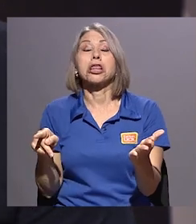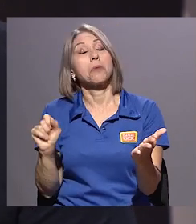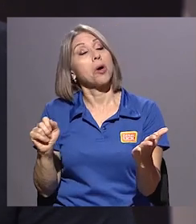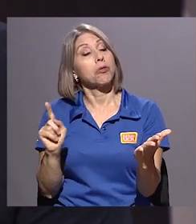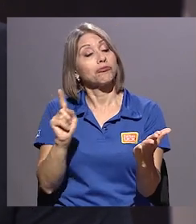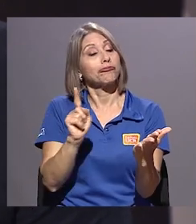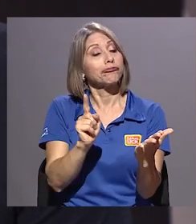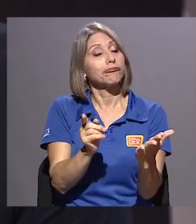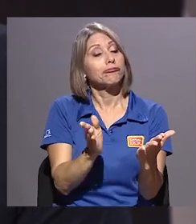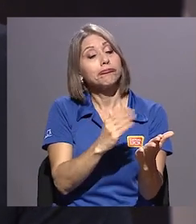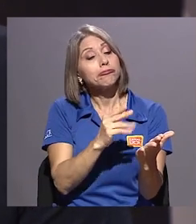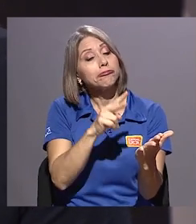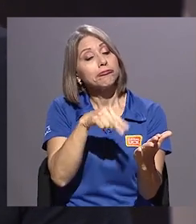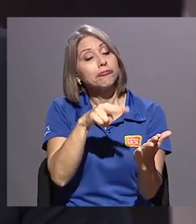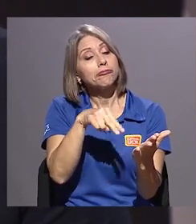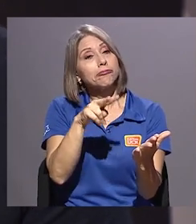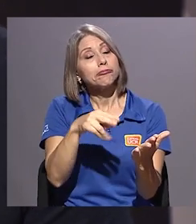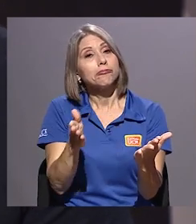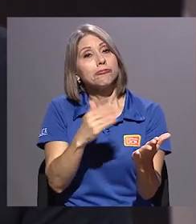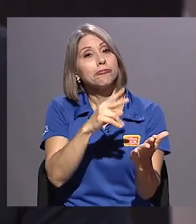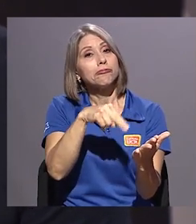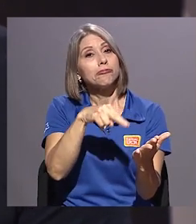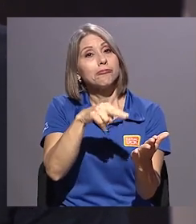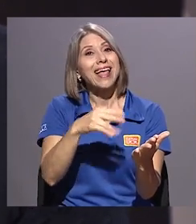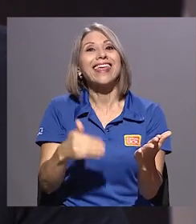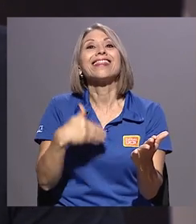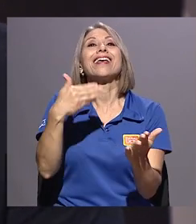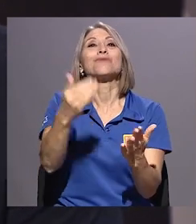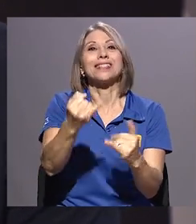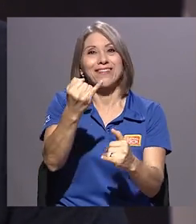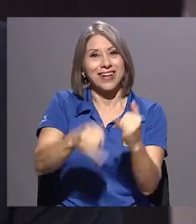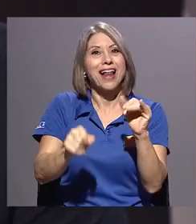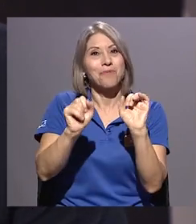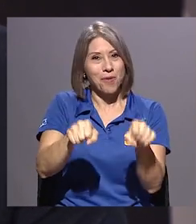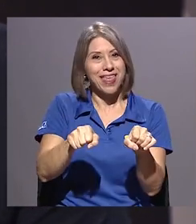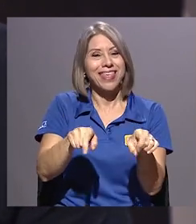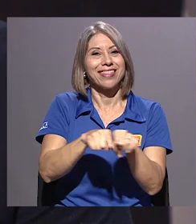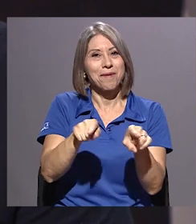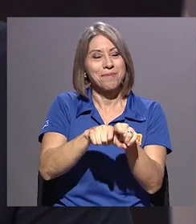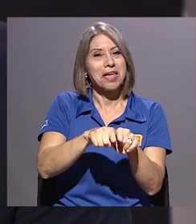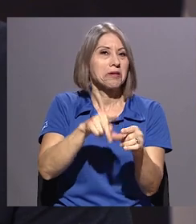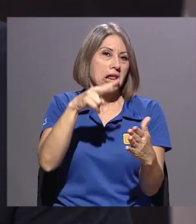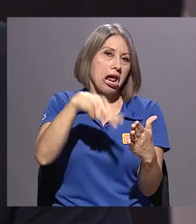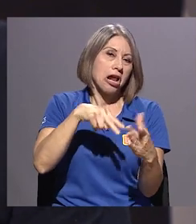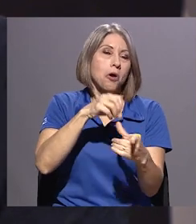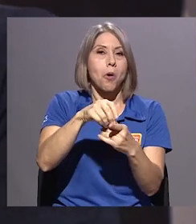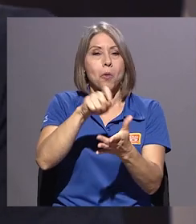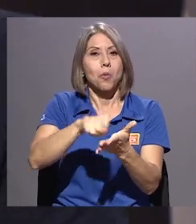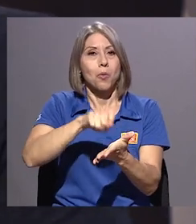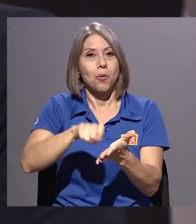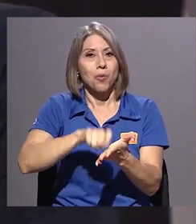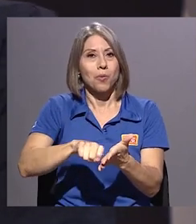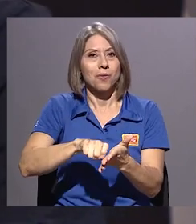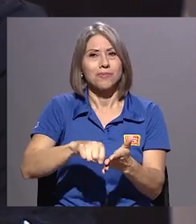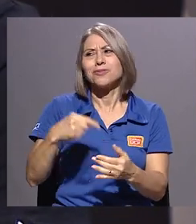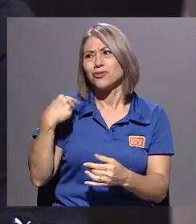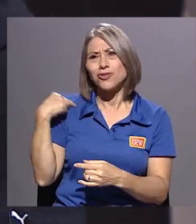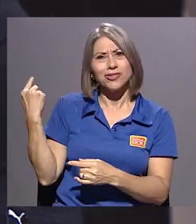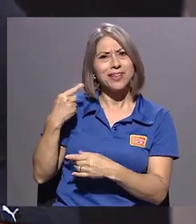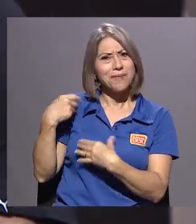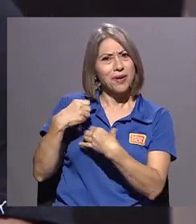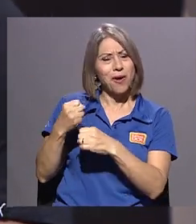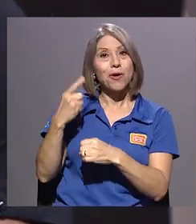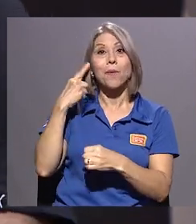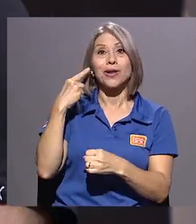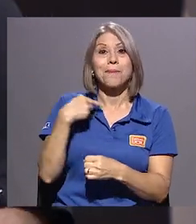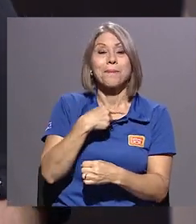es algo que hago hace años, no solamente para este espectáculo, porque a mí me interesa trabajar con el público. En este caso se da una particularidad